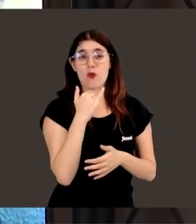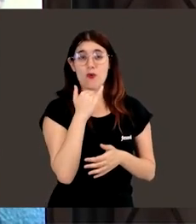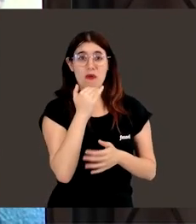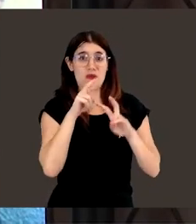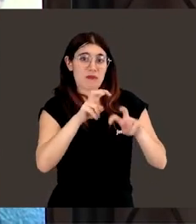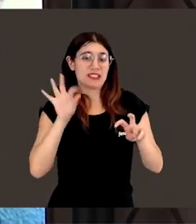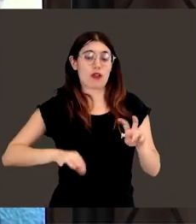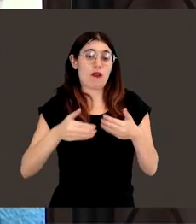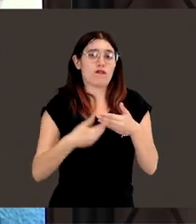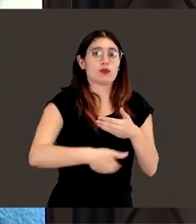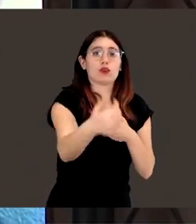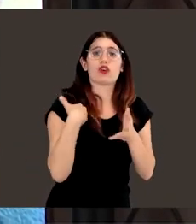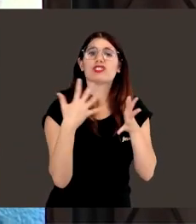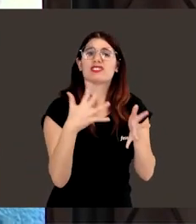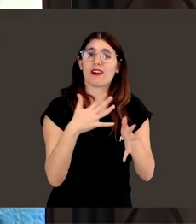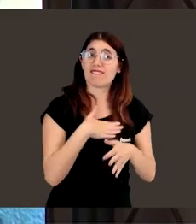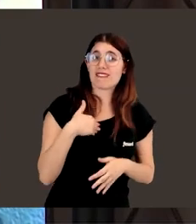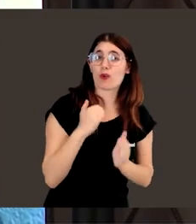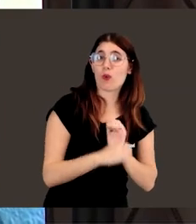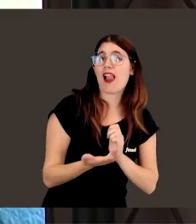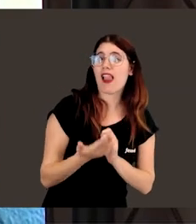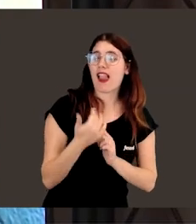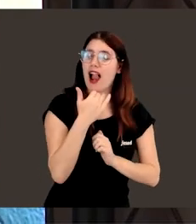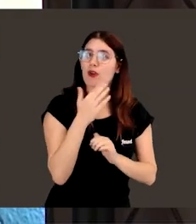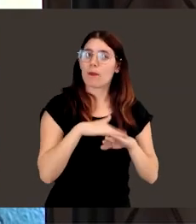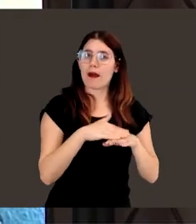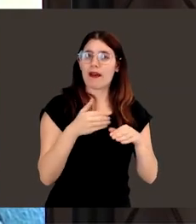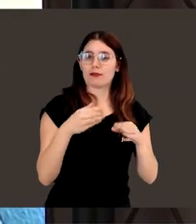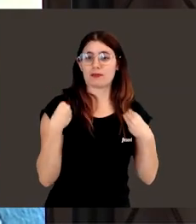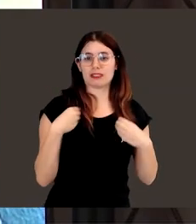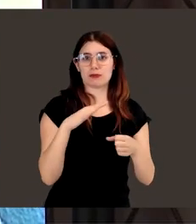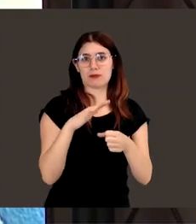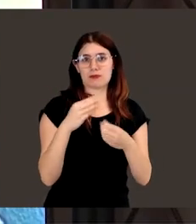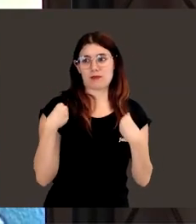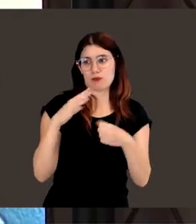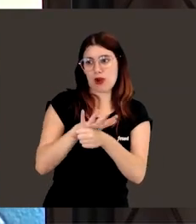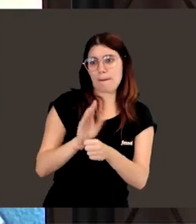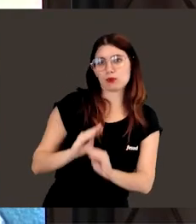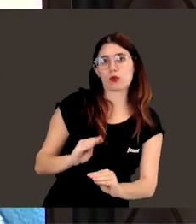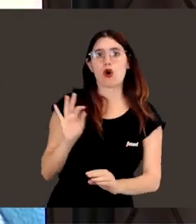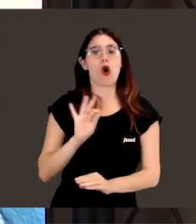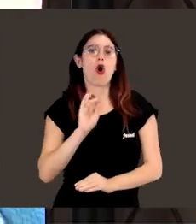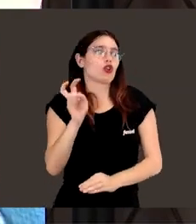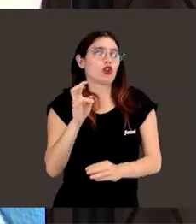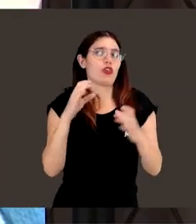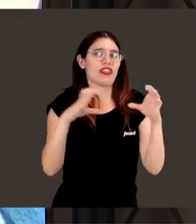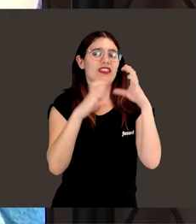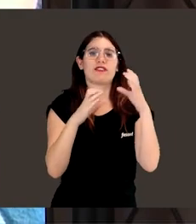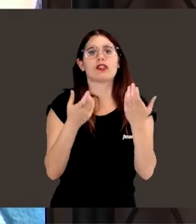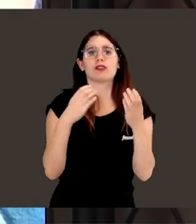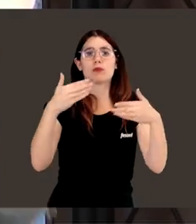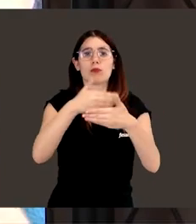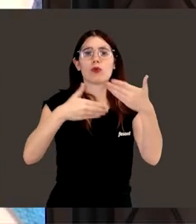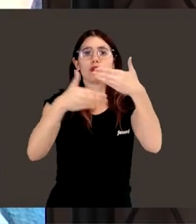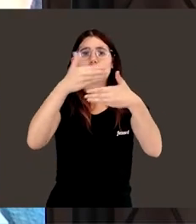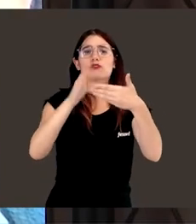o futura investigadora que quiera dedicarse al campo de Laura Lechuga o cualquier otro campo científico con estos muros de los